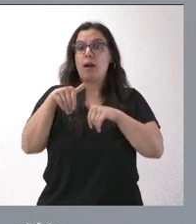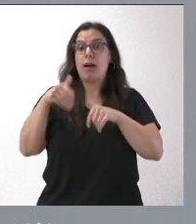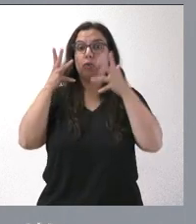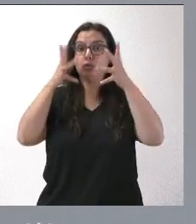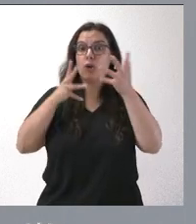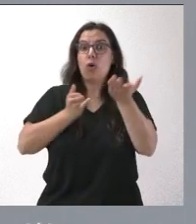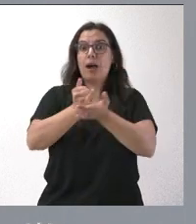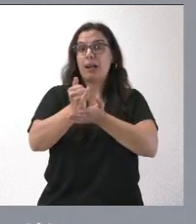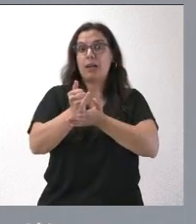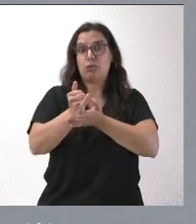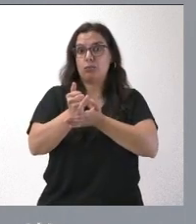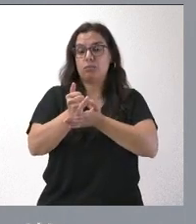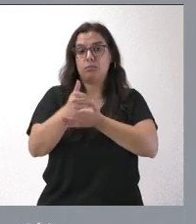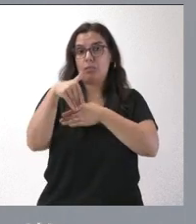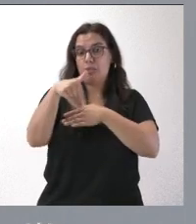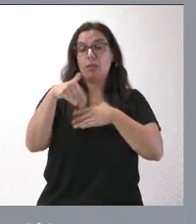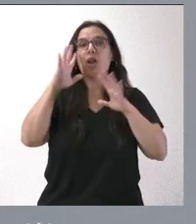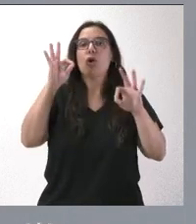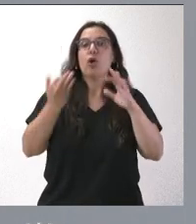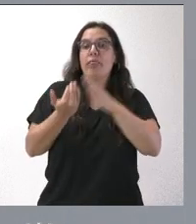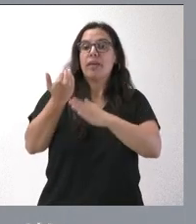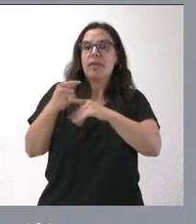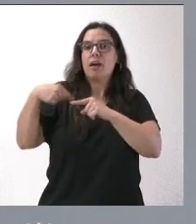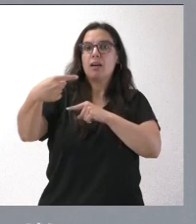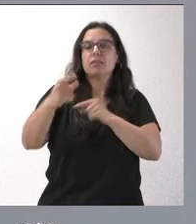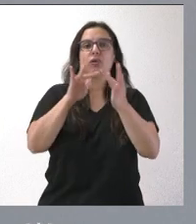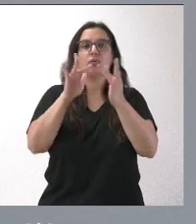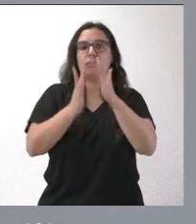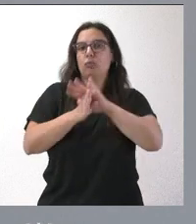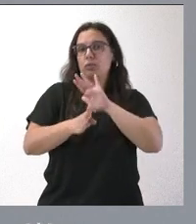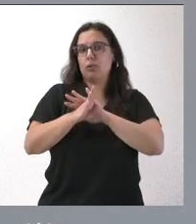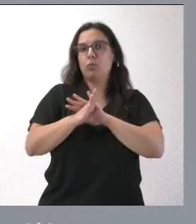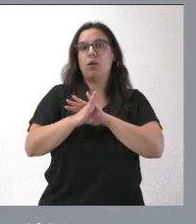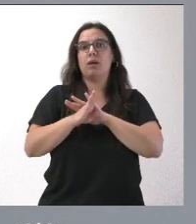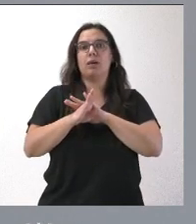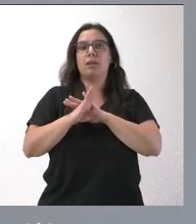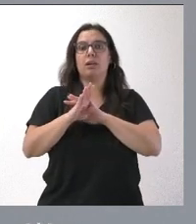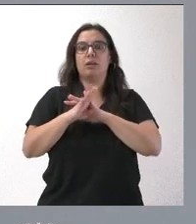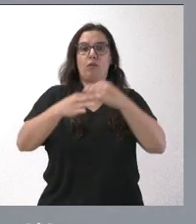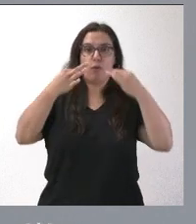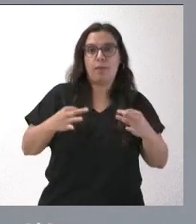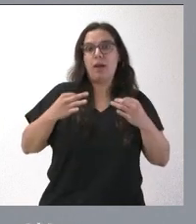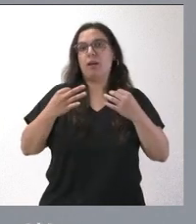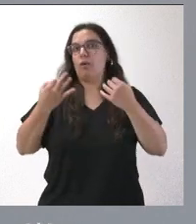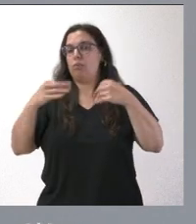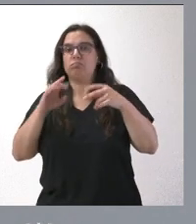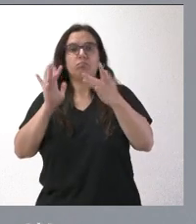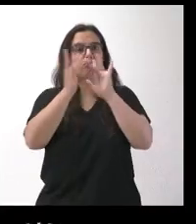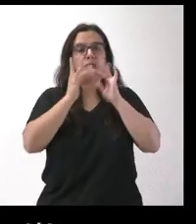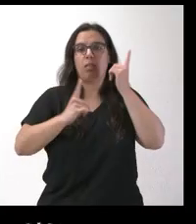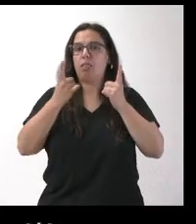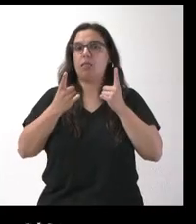Agrario y que, lógicamente, en estos próximos días, pues se seguirán teniendo contactos tanto formales como informales con las organizaciones agrarias.